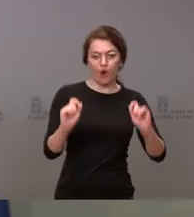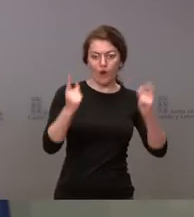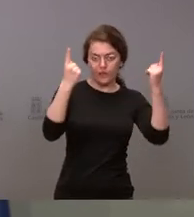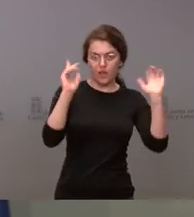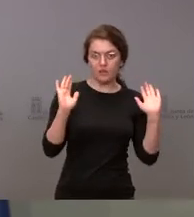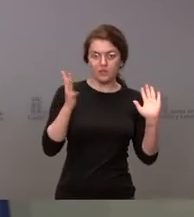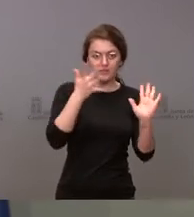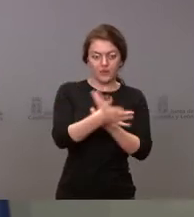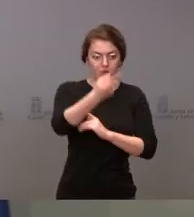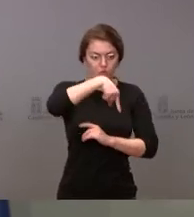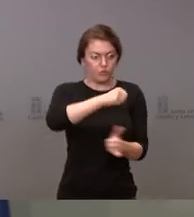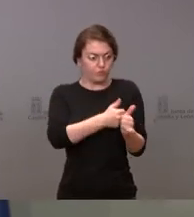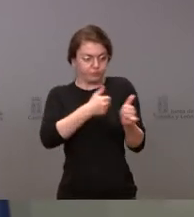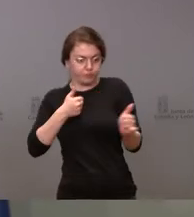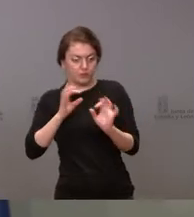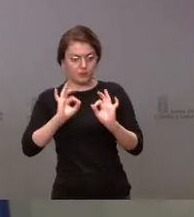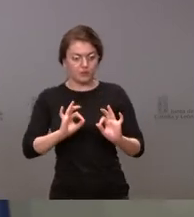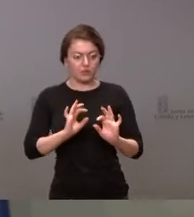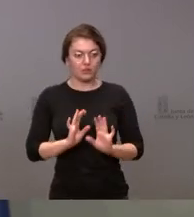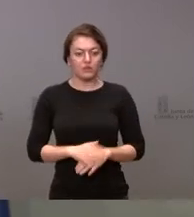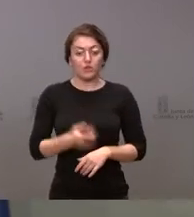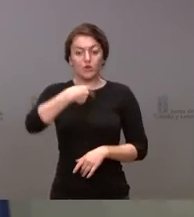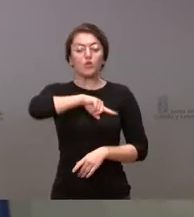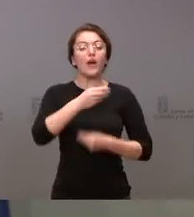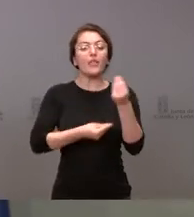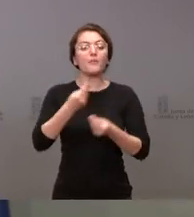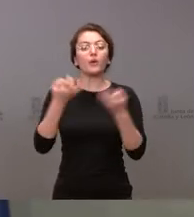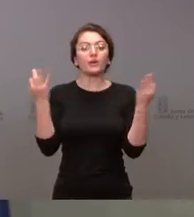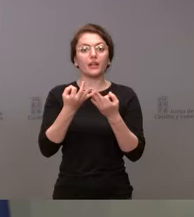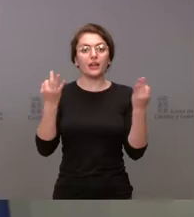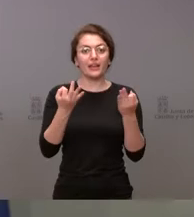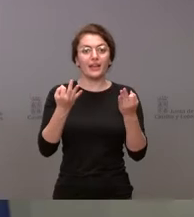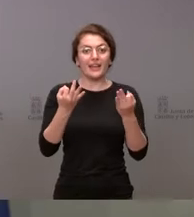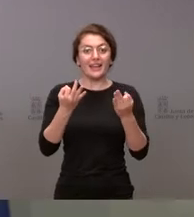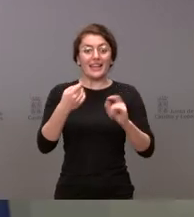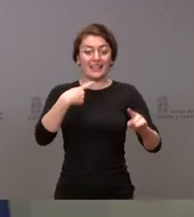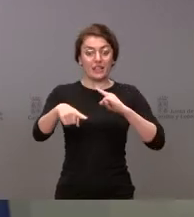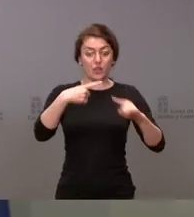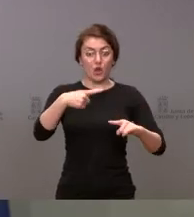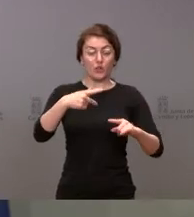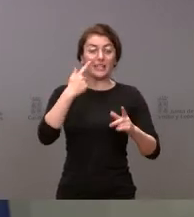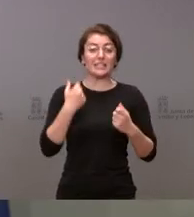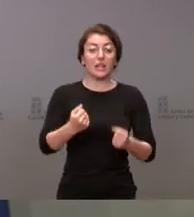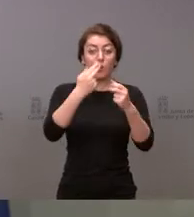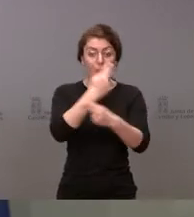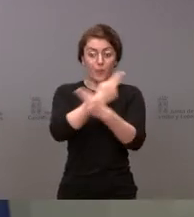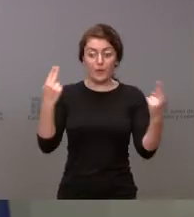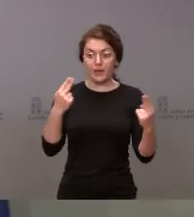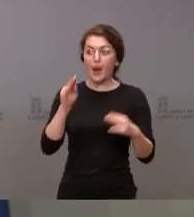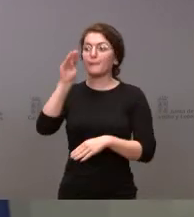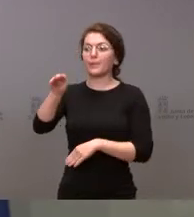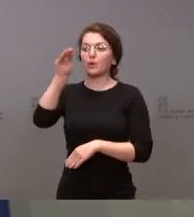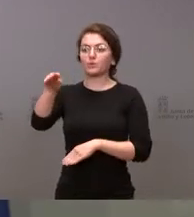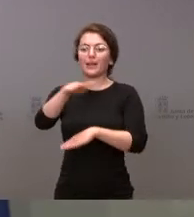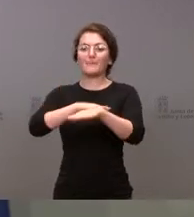¿Qué hemos hecho? Pues la Dirección General de Salud Pública se ha dirigido al Ministerio de Sanidad pidiendo información de si hubiera alguna